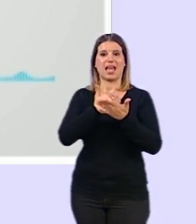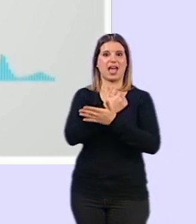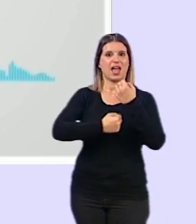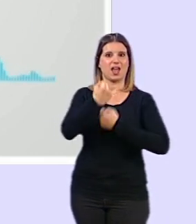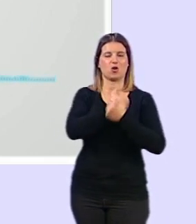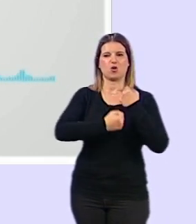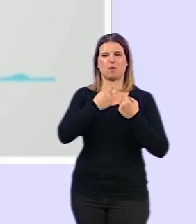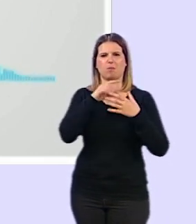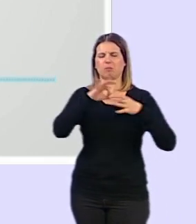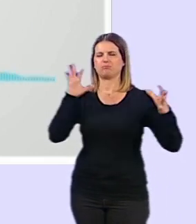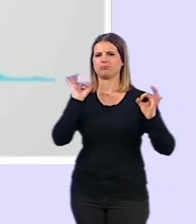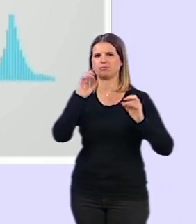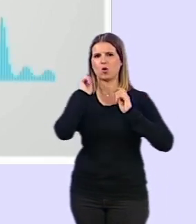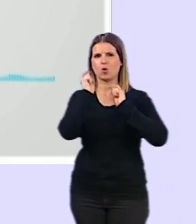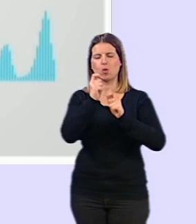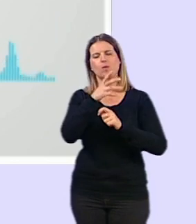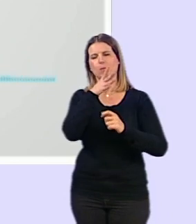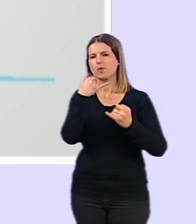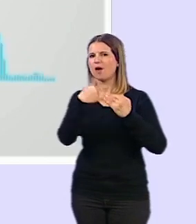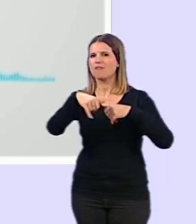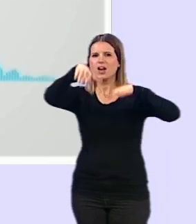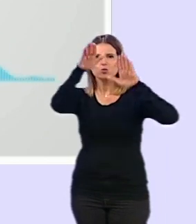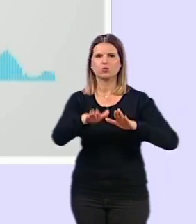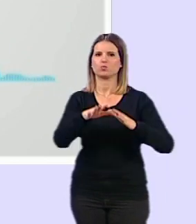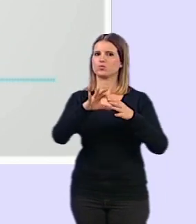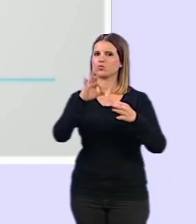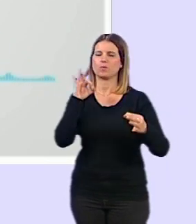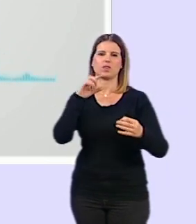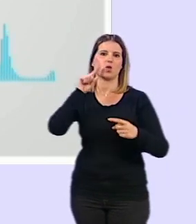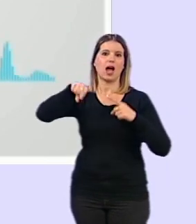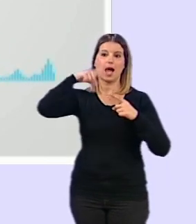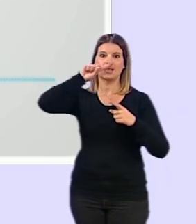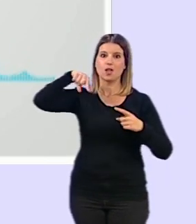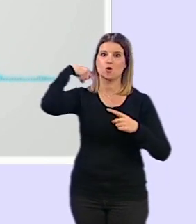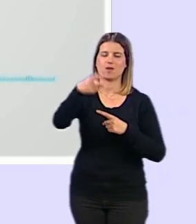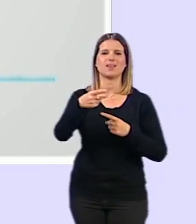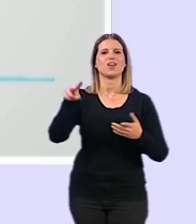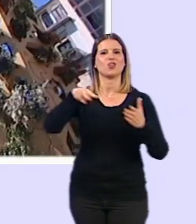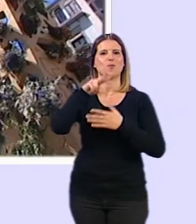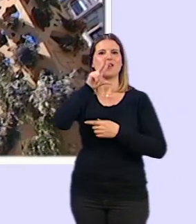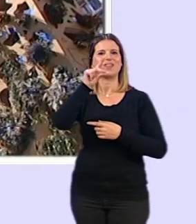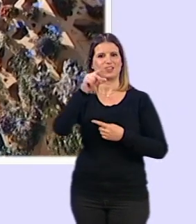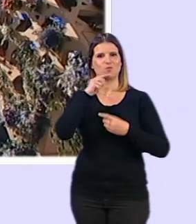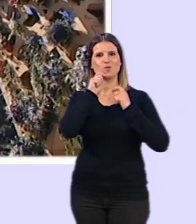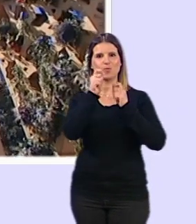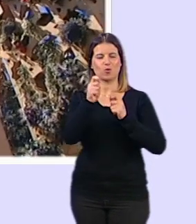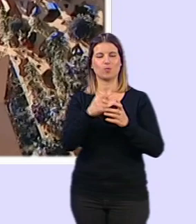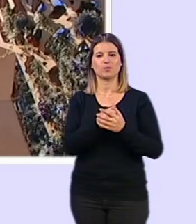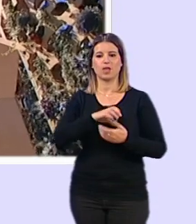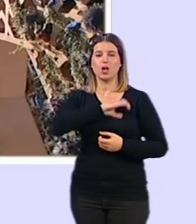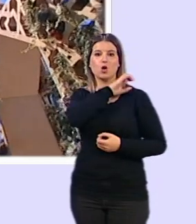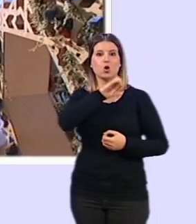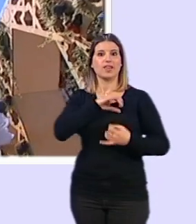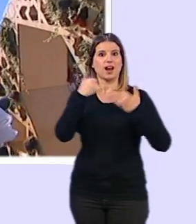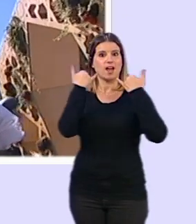con nuestra festividad del Corpus. Por tanto, hemos decidido suspenderlo hasta el de 2021, que se volviera a ser un gran Corpus. Desde la Concejalía de